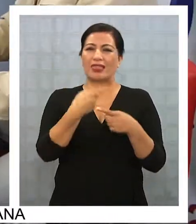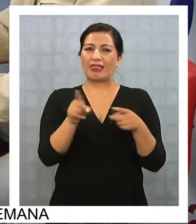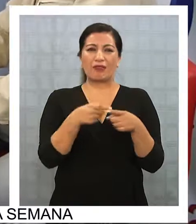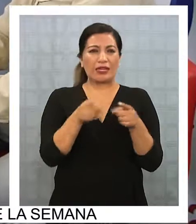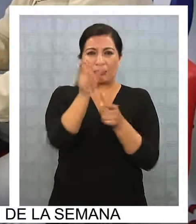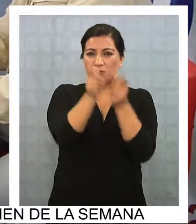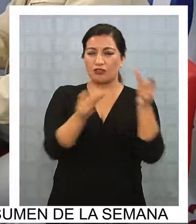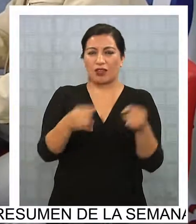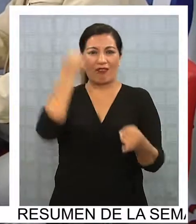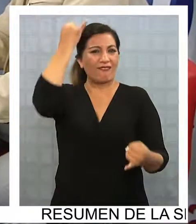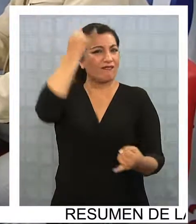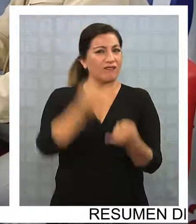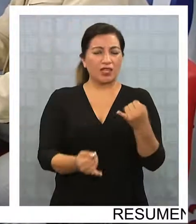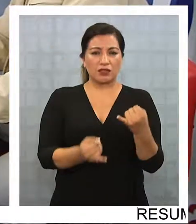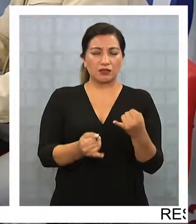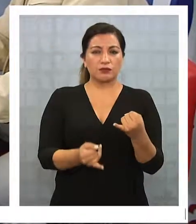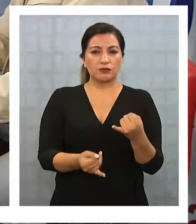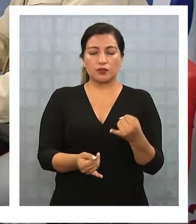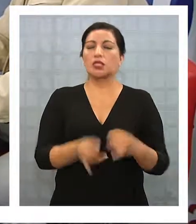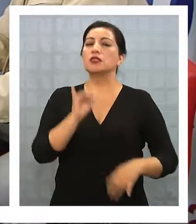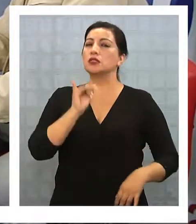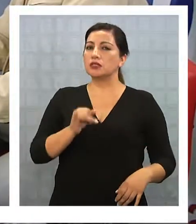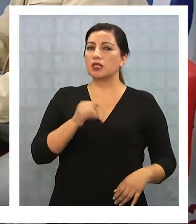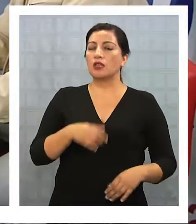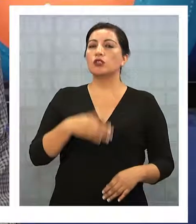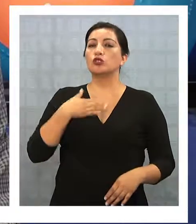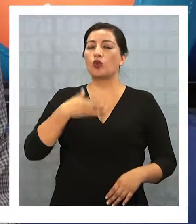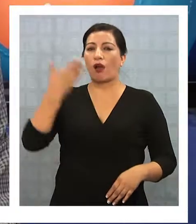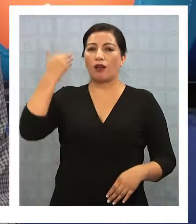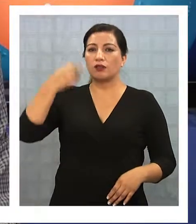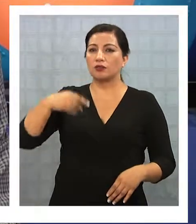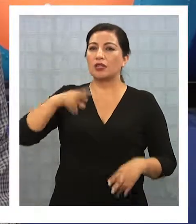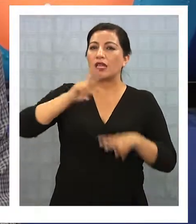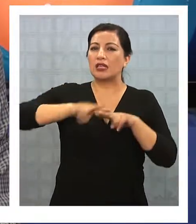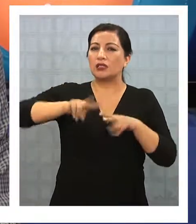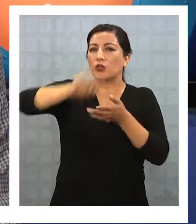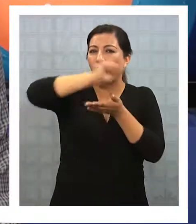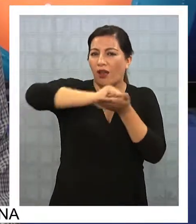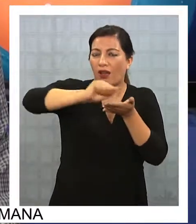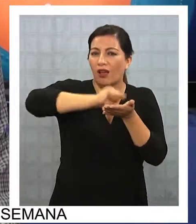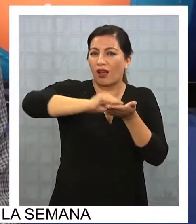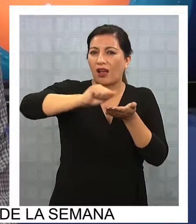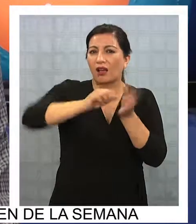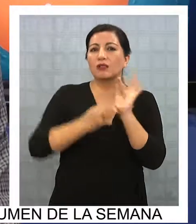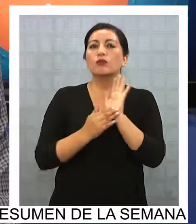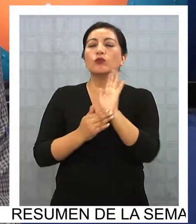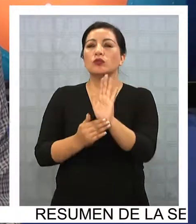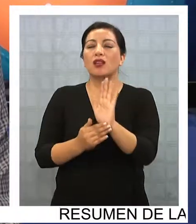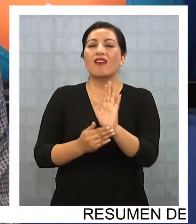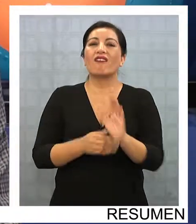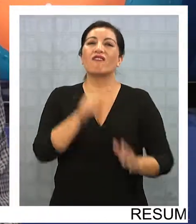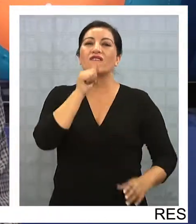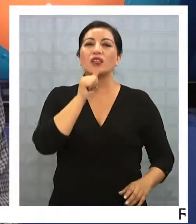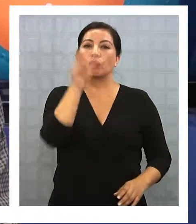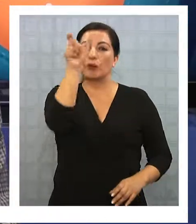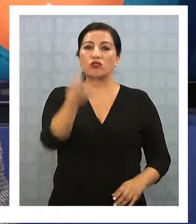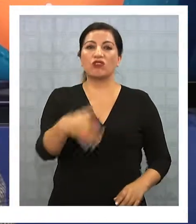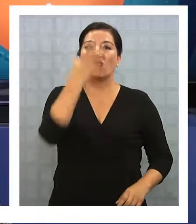dirigentes y ahí fue más que nada a mí lo que yo lo señalé en una carta y lo he dicho en varios programas nacionales me molestó la hipocresía